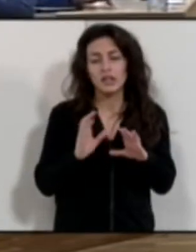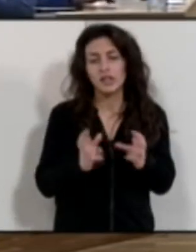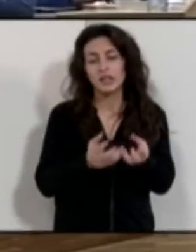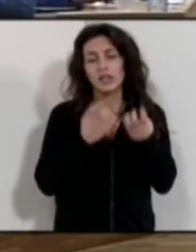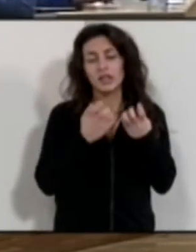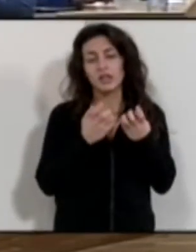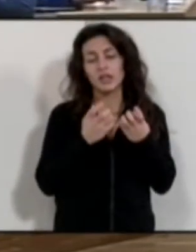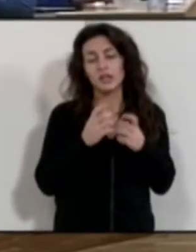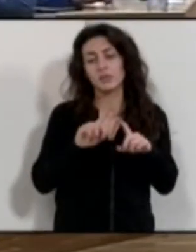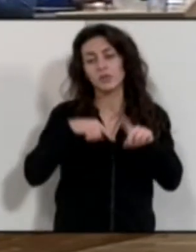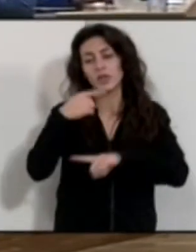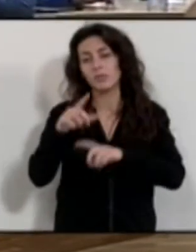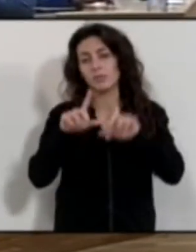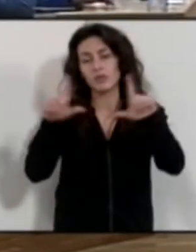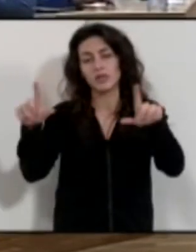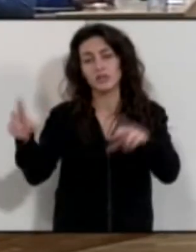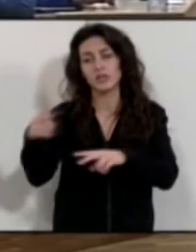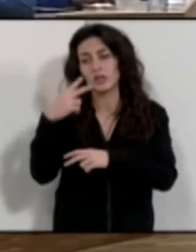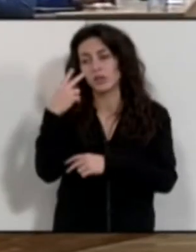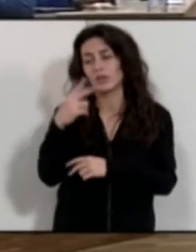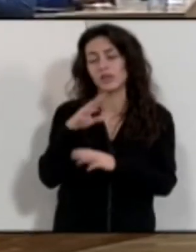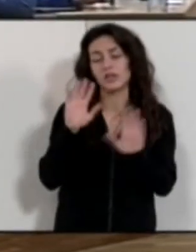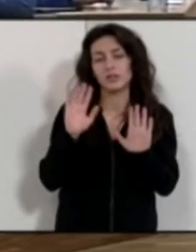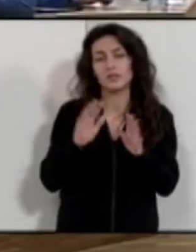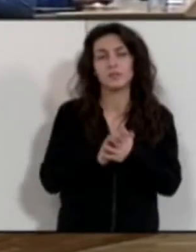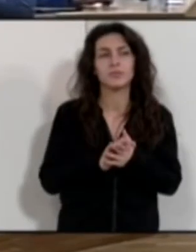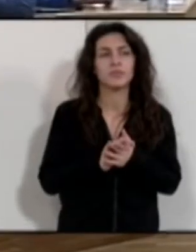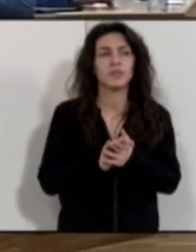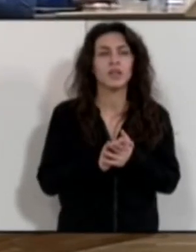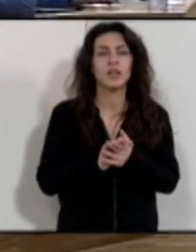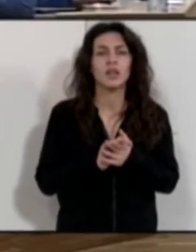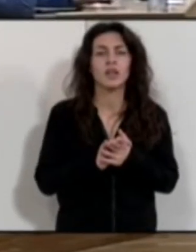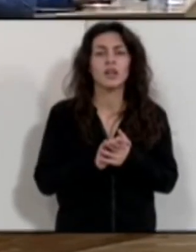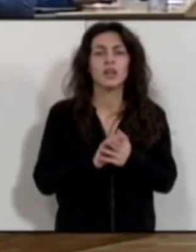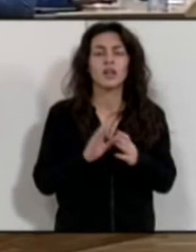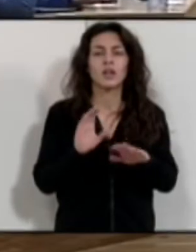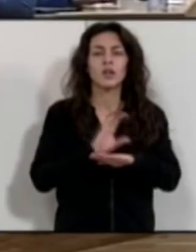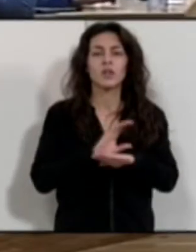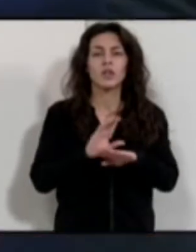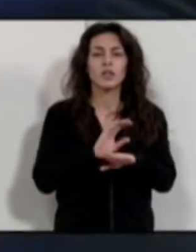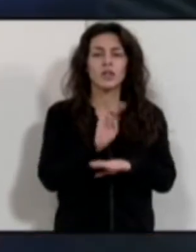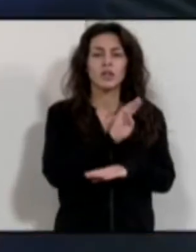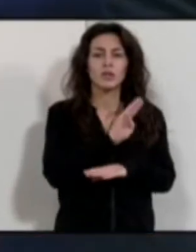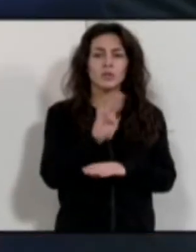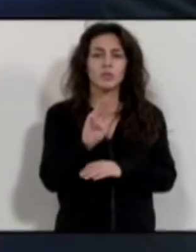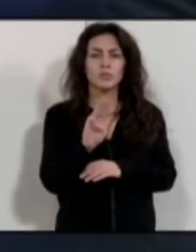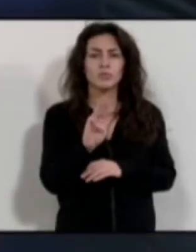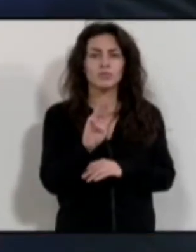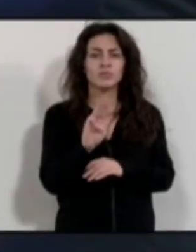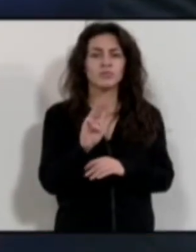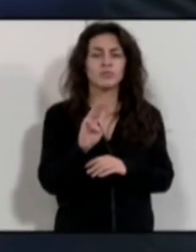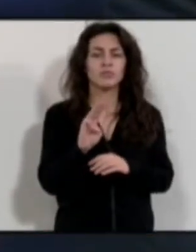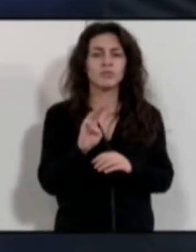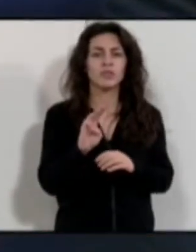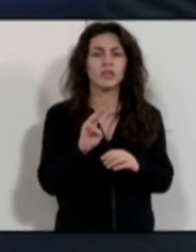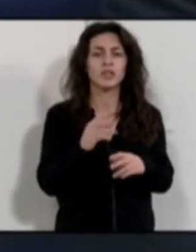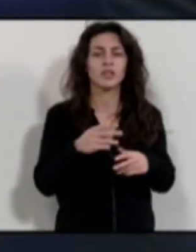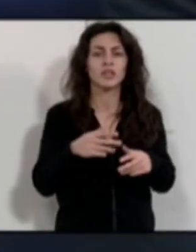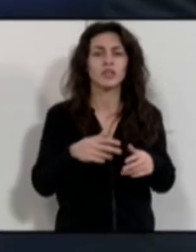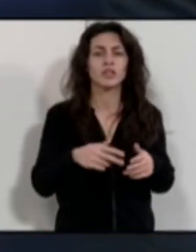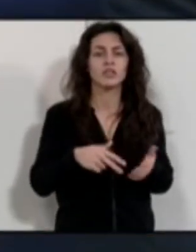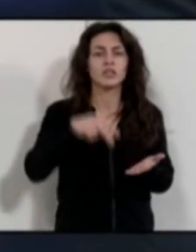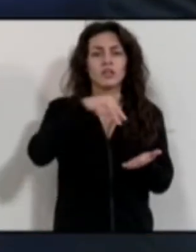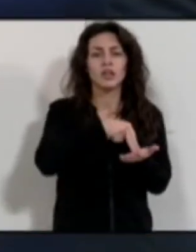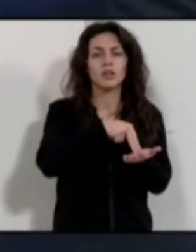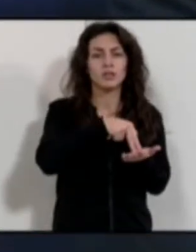explicaran por qué los concejales del Partido Popular nos levantamos cuando preguntan, no los vecinos, sino miembros de